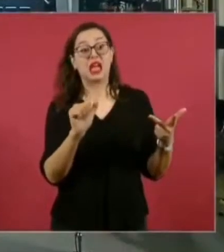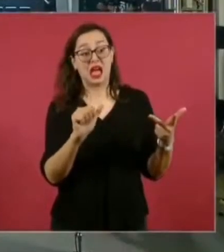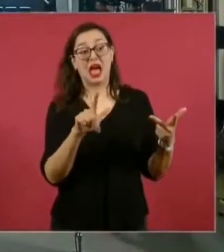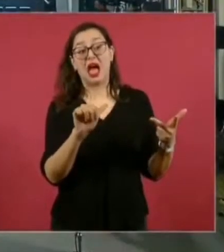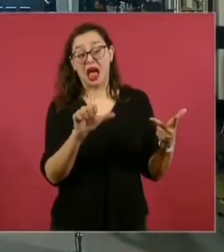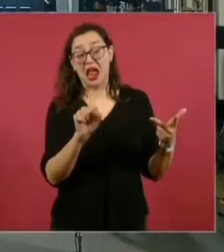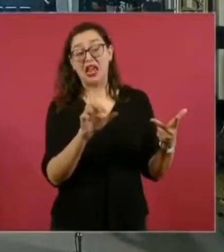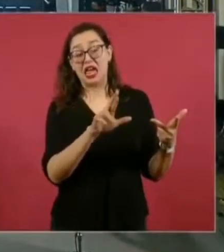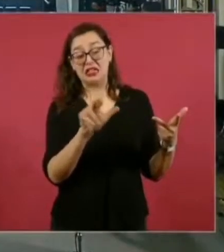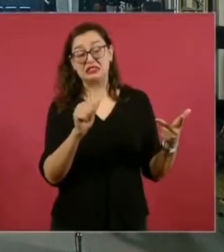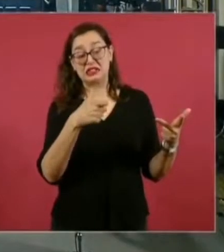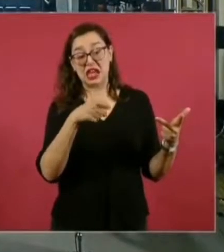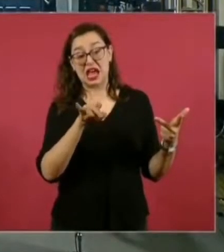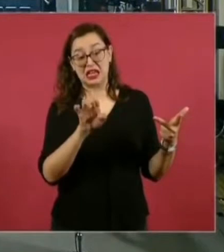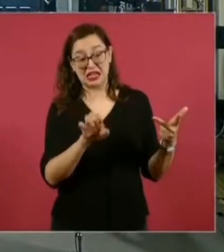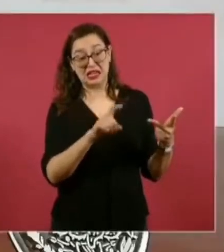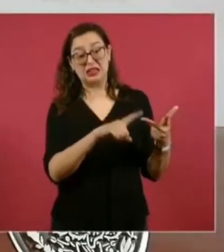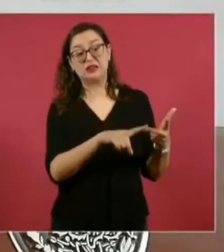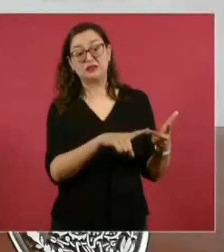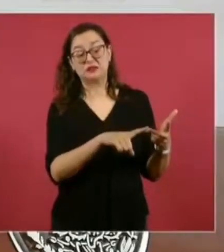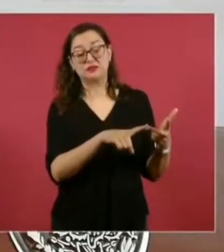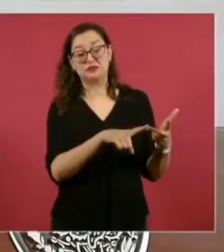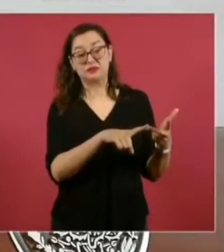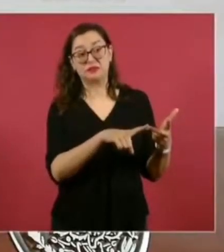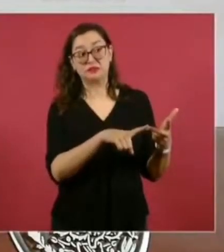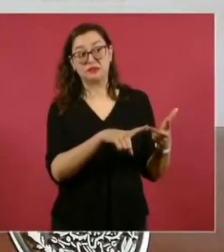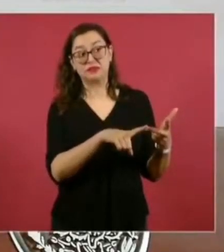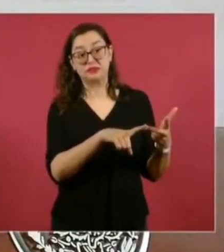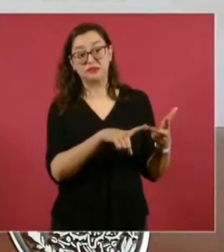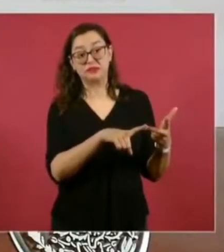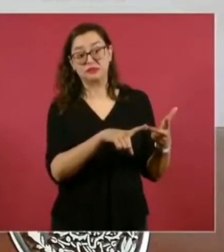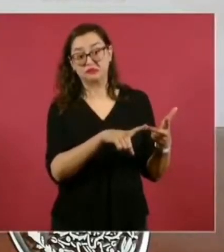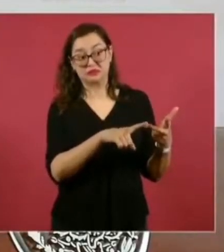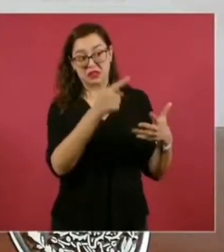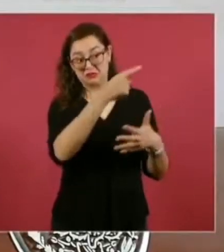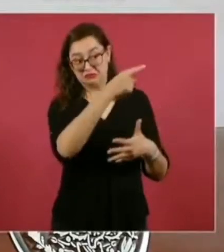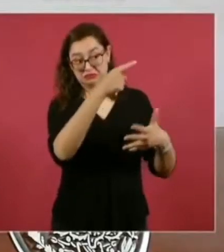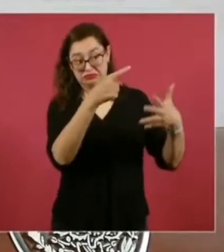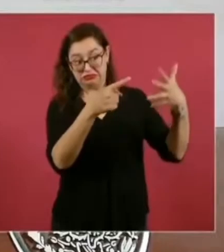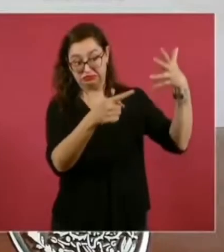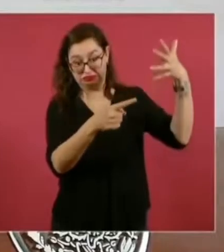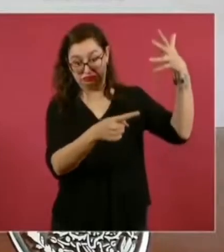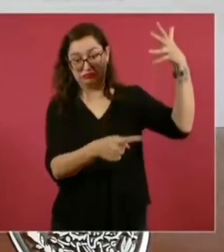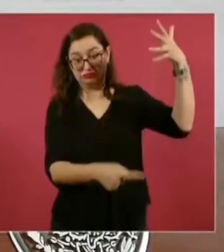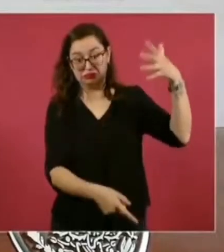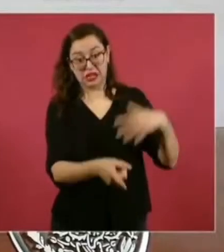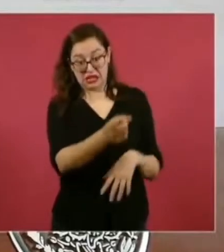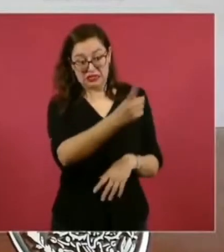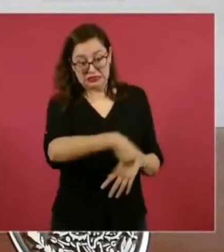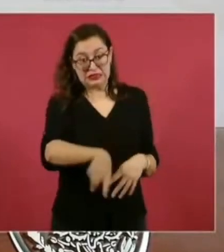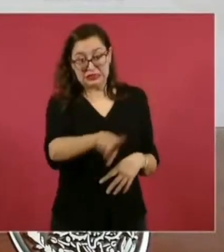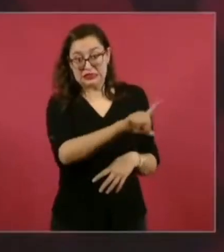y otros, etcétera, etcétera, etcétera.